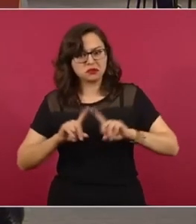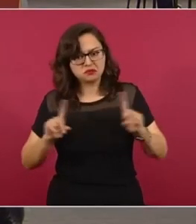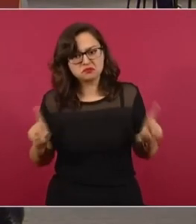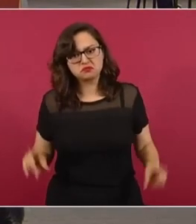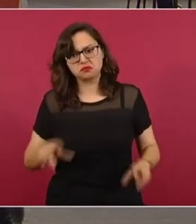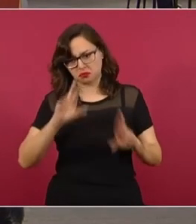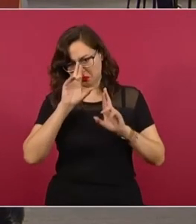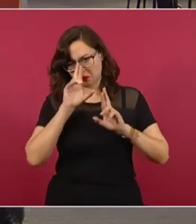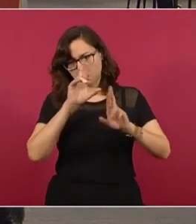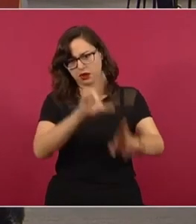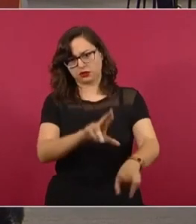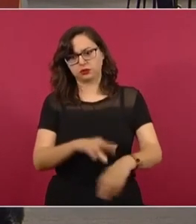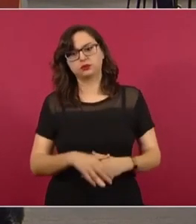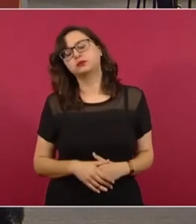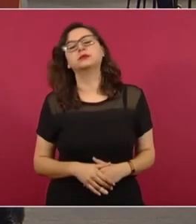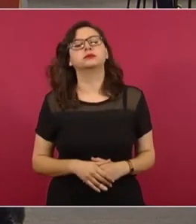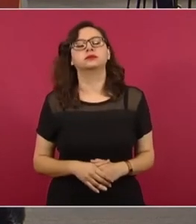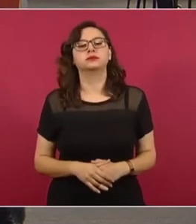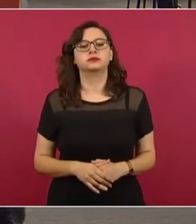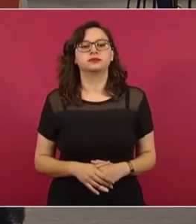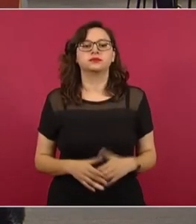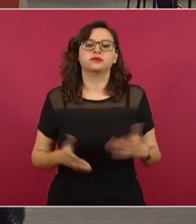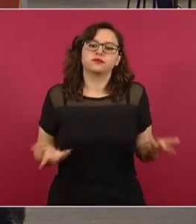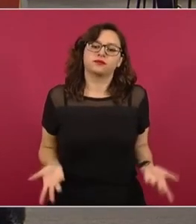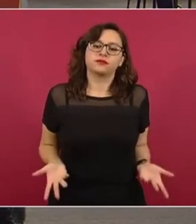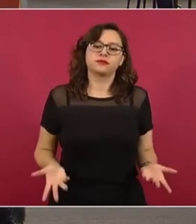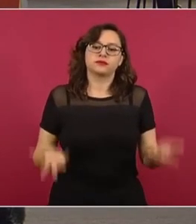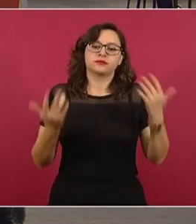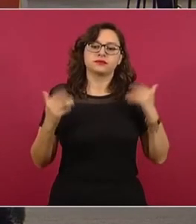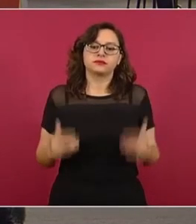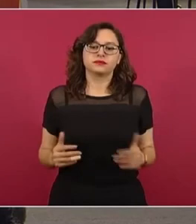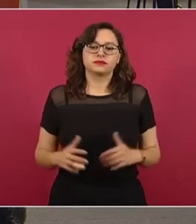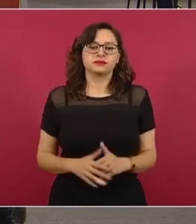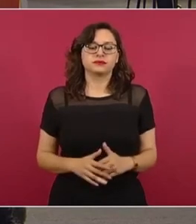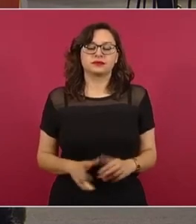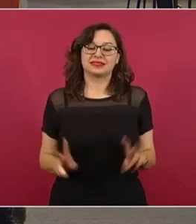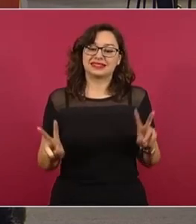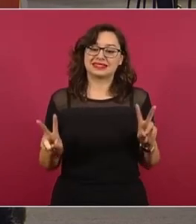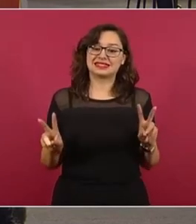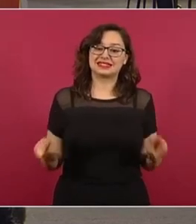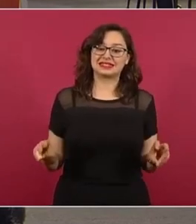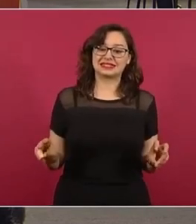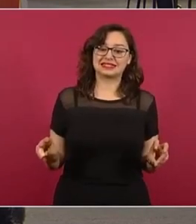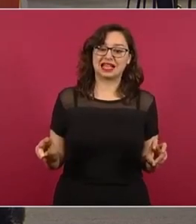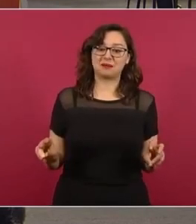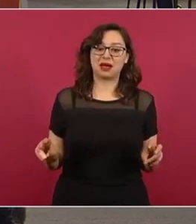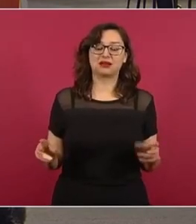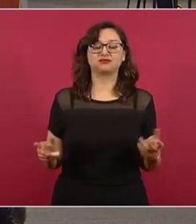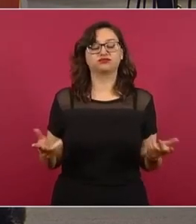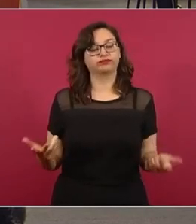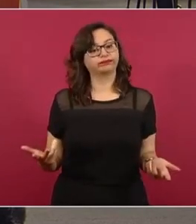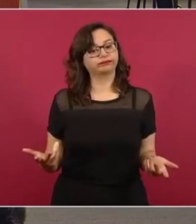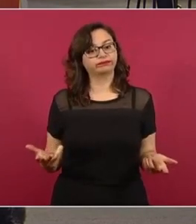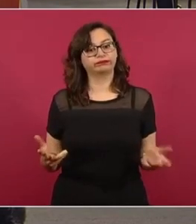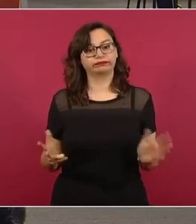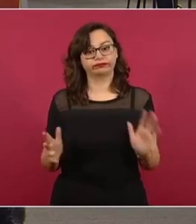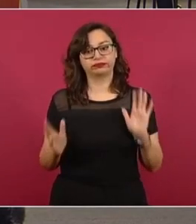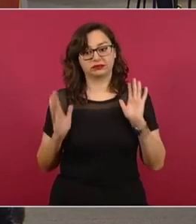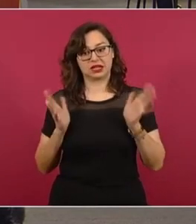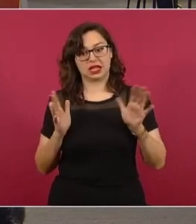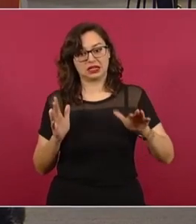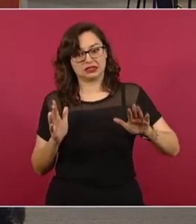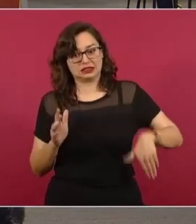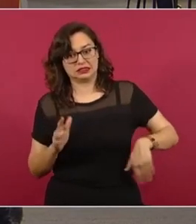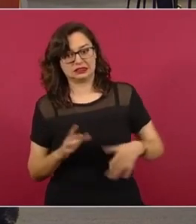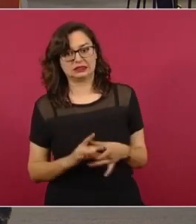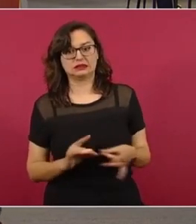Siguiente, por favor. Bueno, pues el siguiente tema es para ahondar en lo que aquí ya se mencionó, de